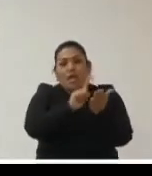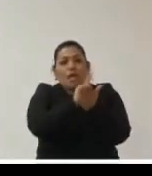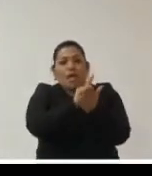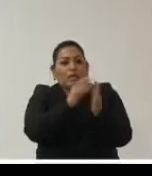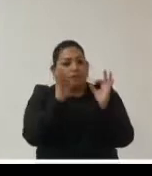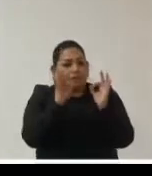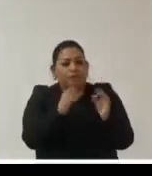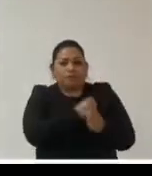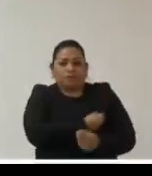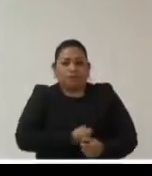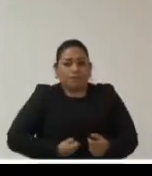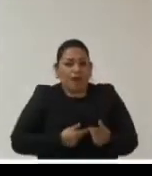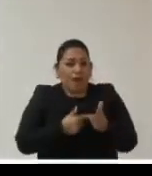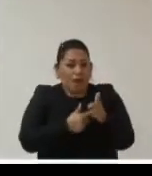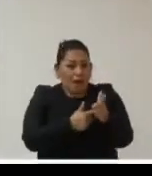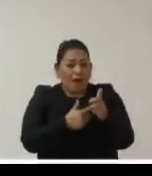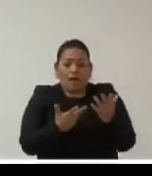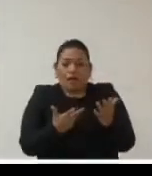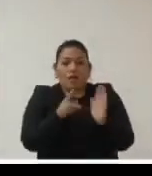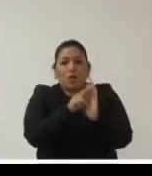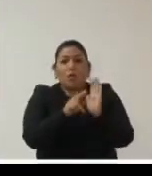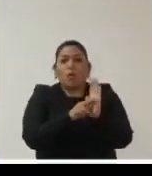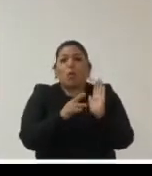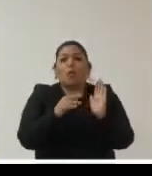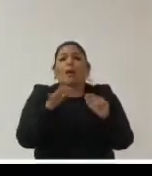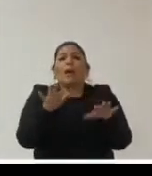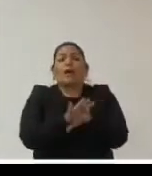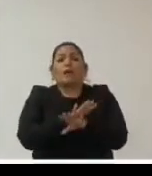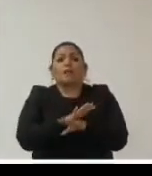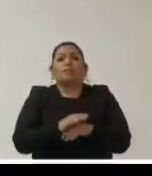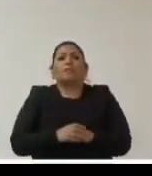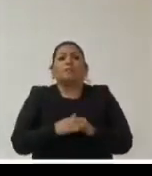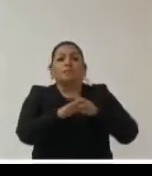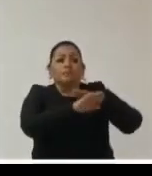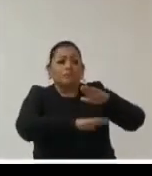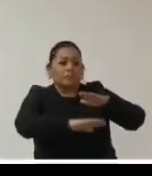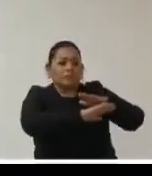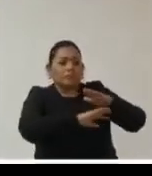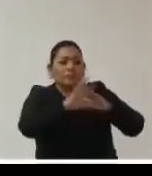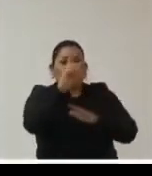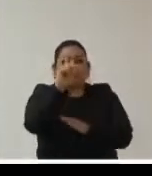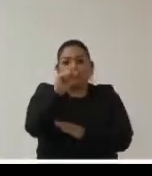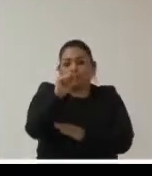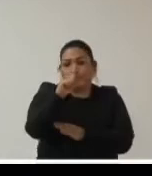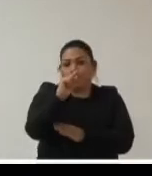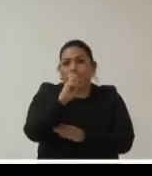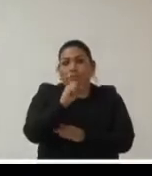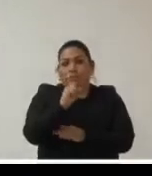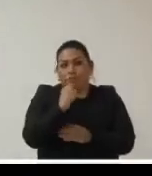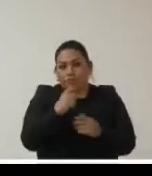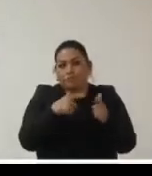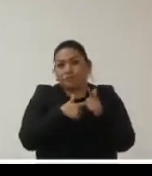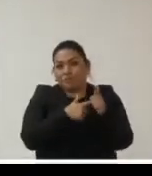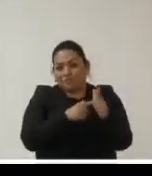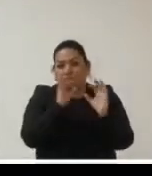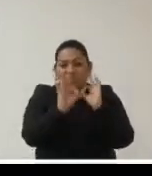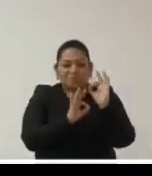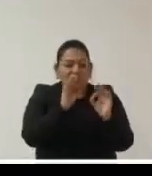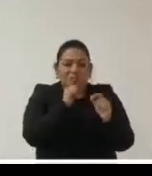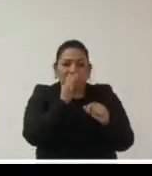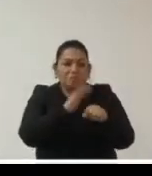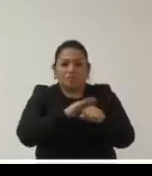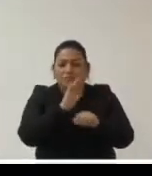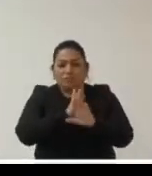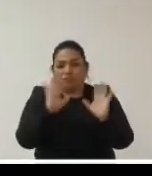legitimidad lo que se ha cambiado en la normativa actual son las bases de datos que legitiman el tratamiento